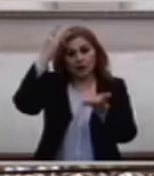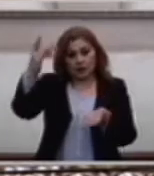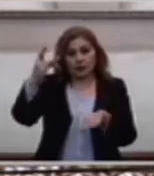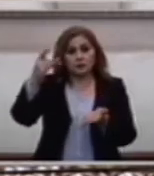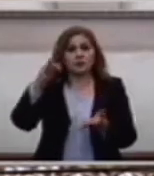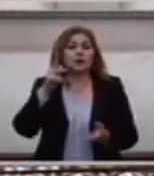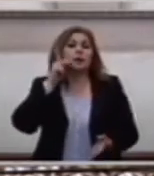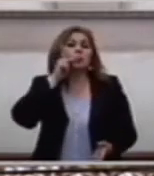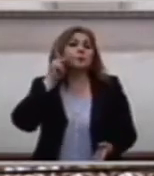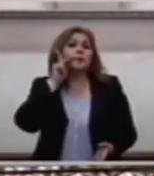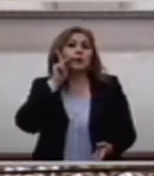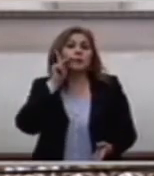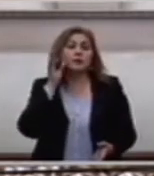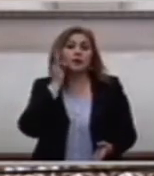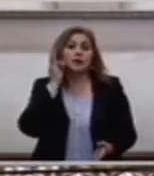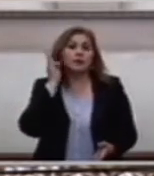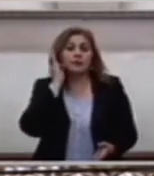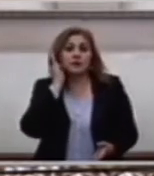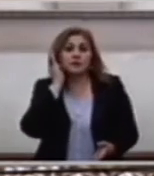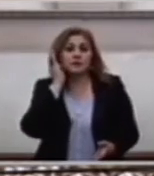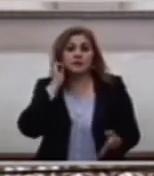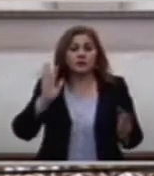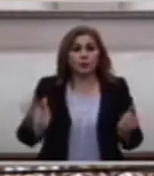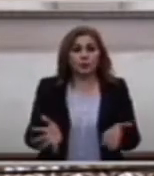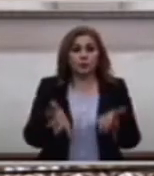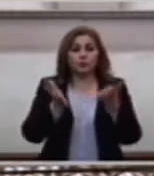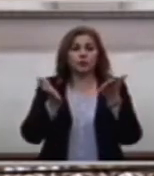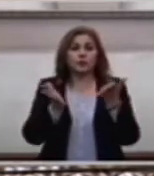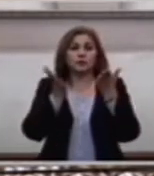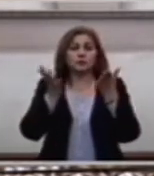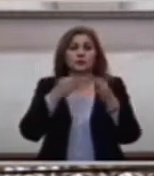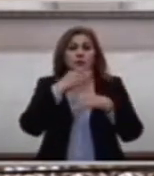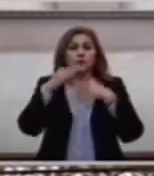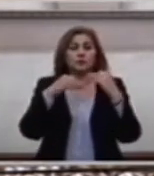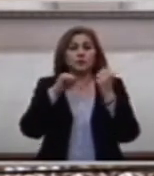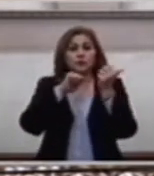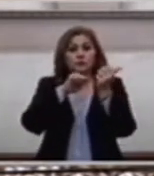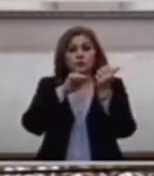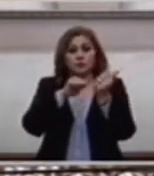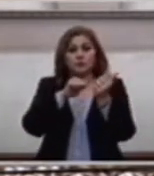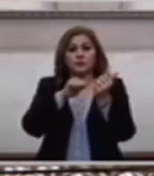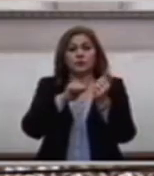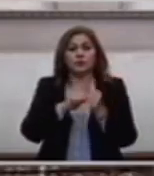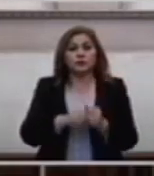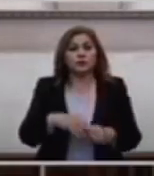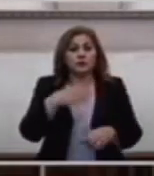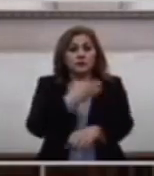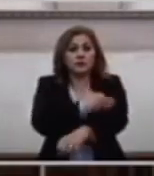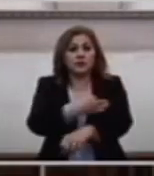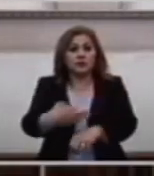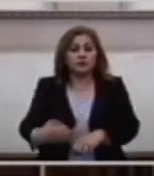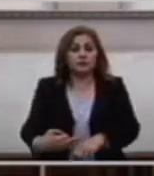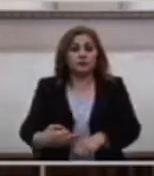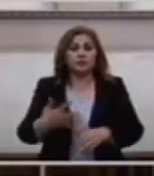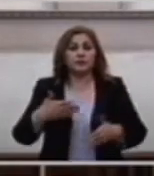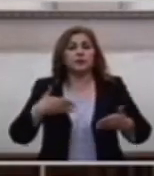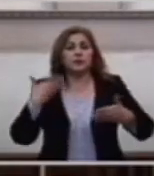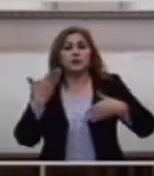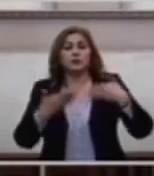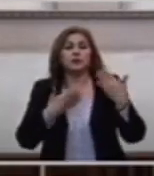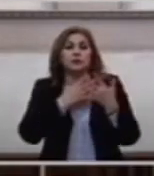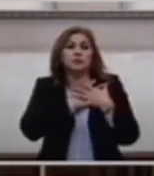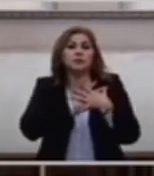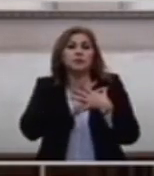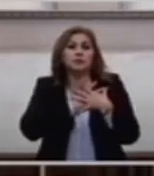Francisco La exhortación Apostólica Sobre la Familia La alegría Del amor